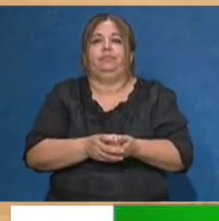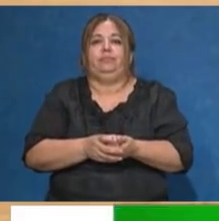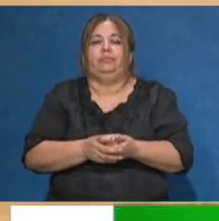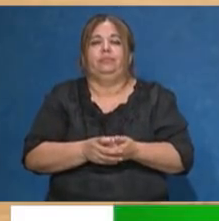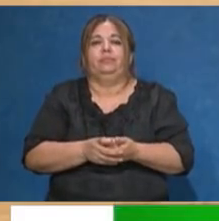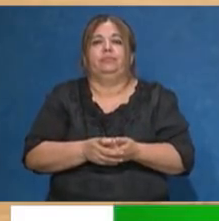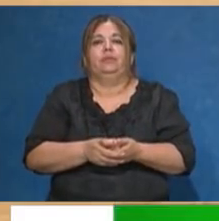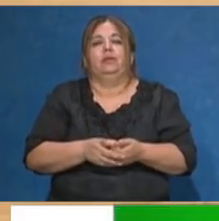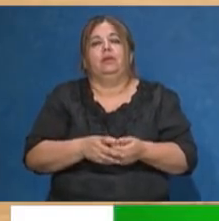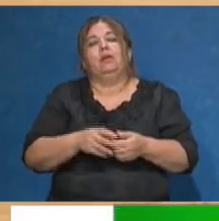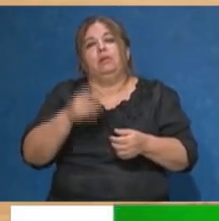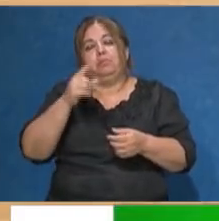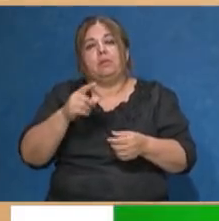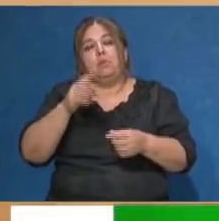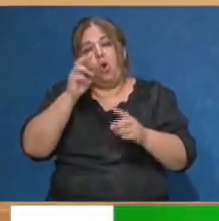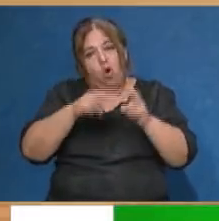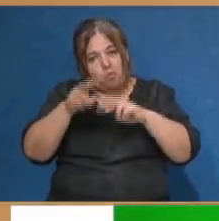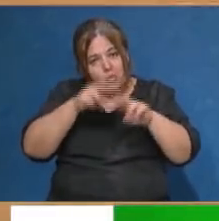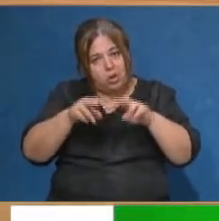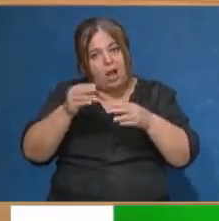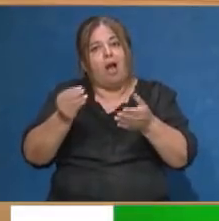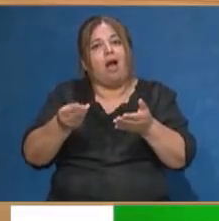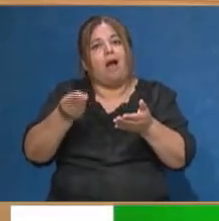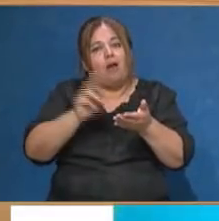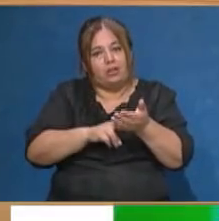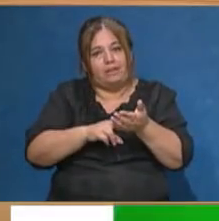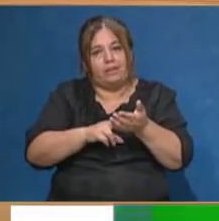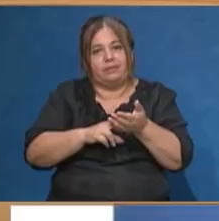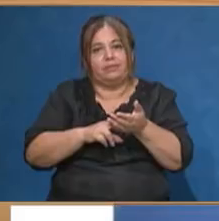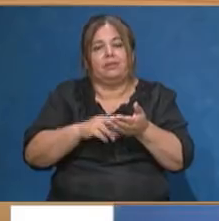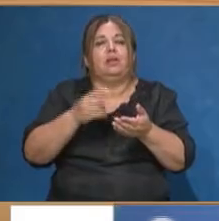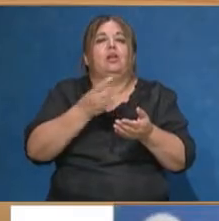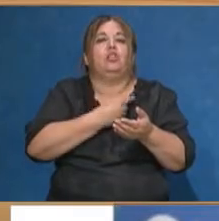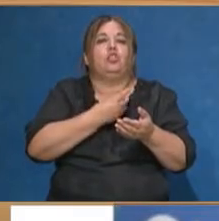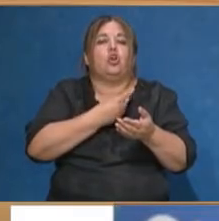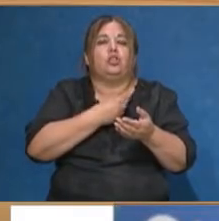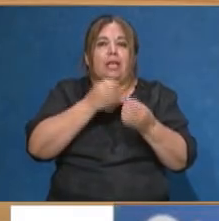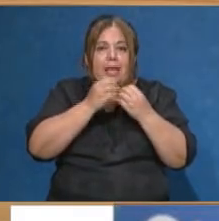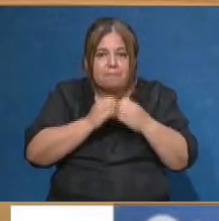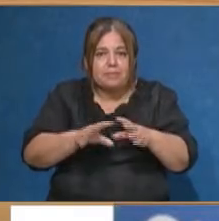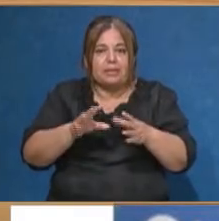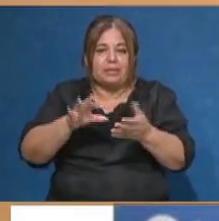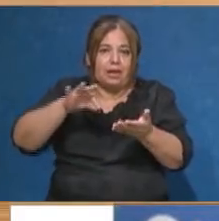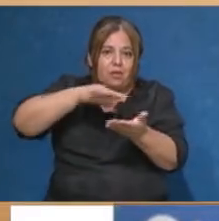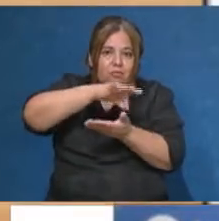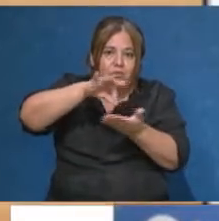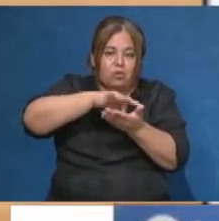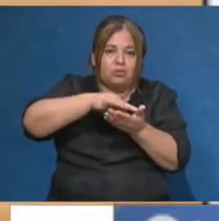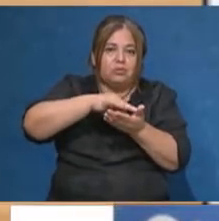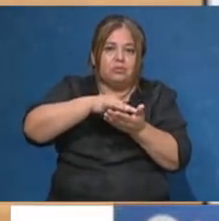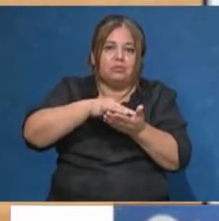que pasa. Vas a buscar esa aplicación, vas a setear el origen y el destino, lo vas a ajustar desde dónde